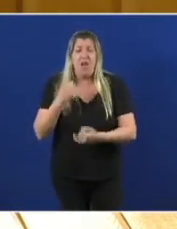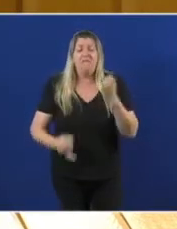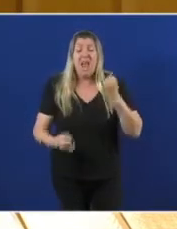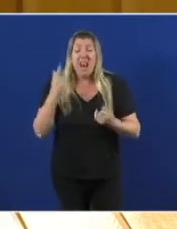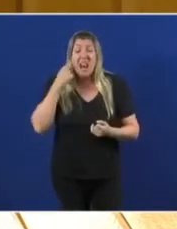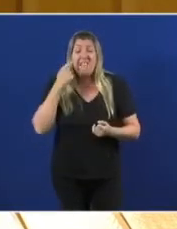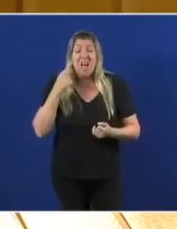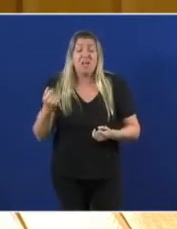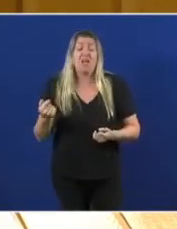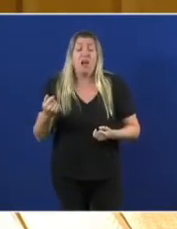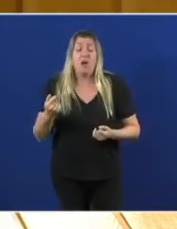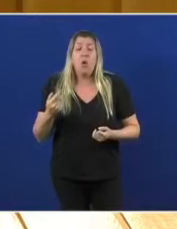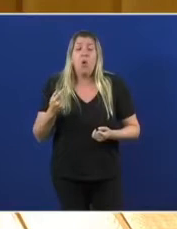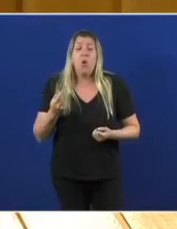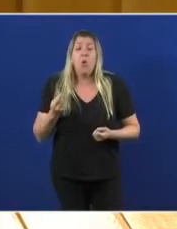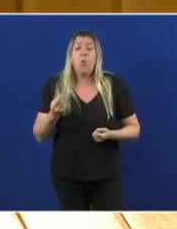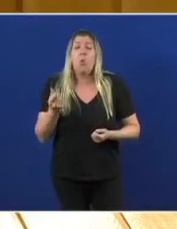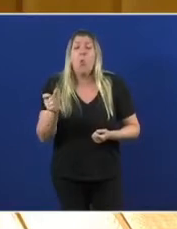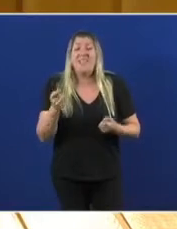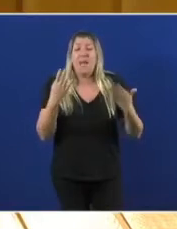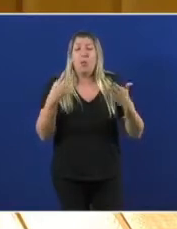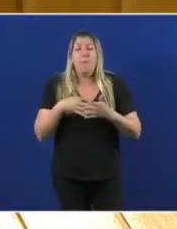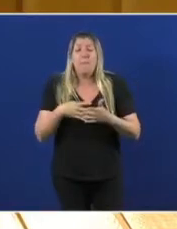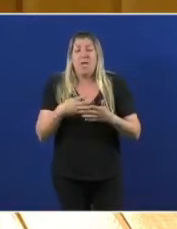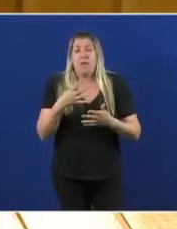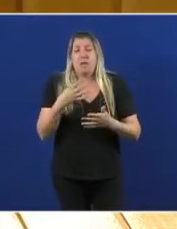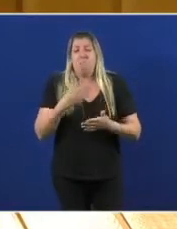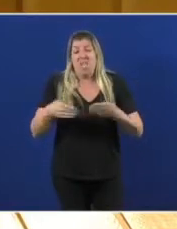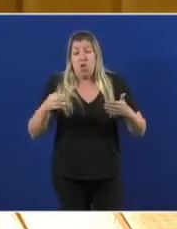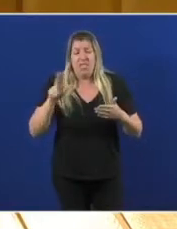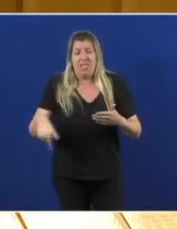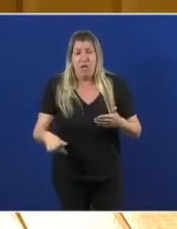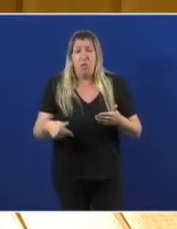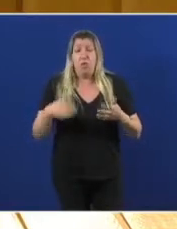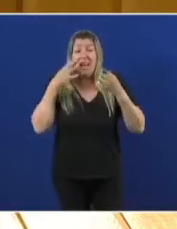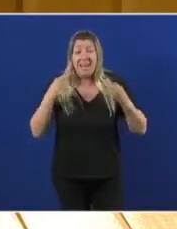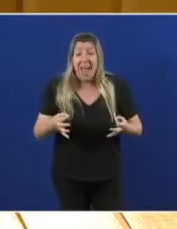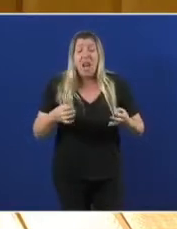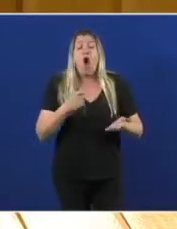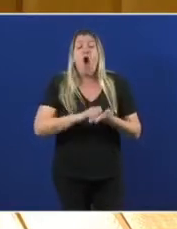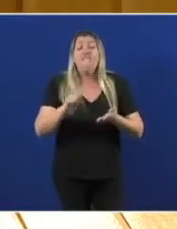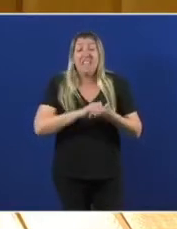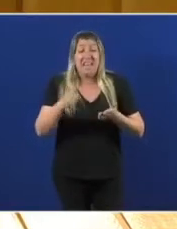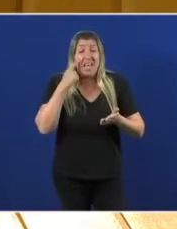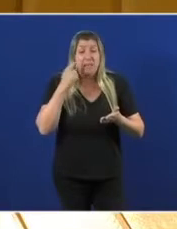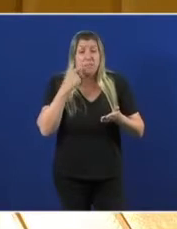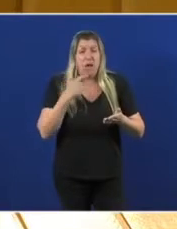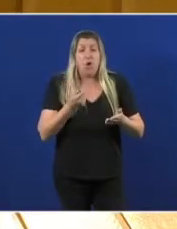mil millóns de euros. Cale a situación oxe? pecharon máis da metade das oficinas bancarias.